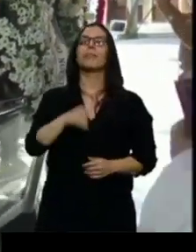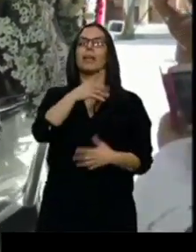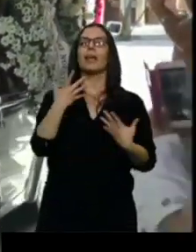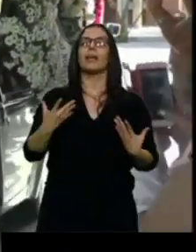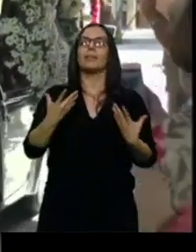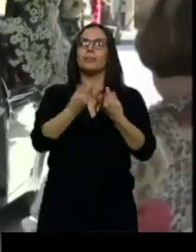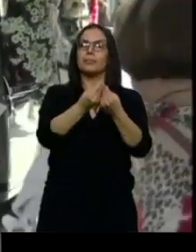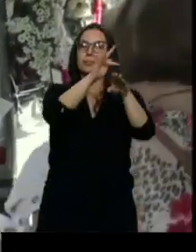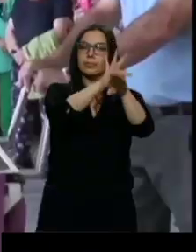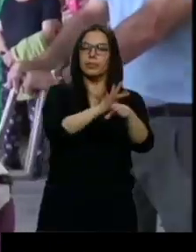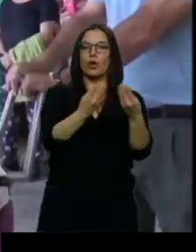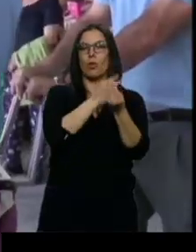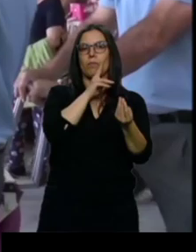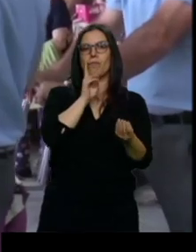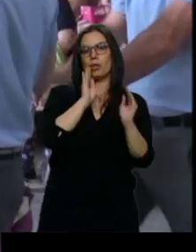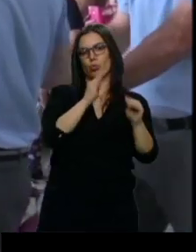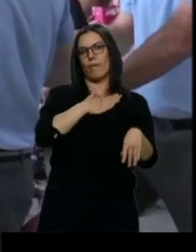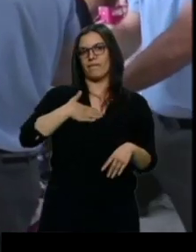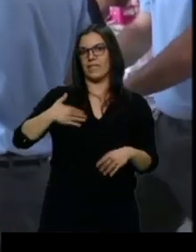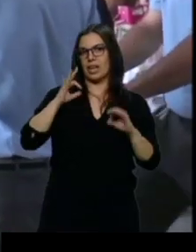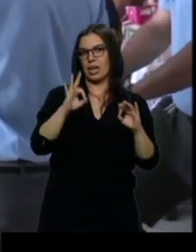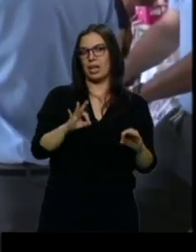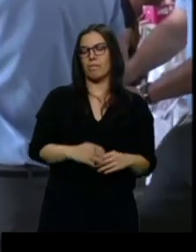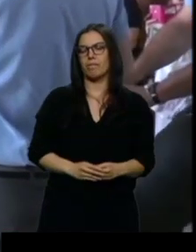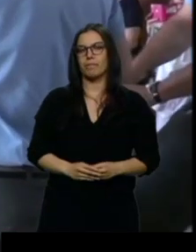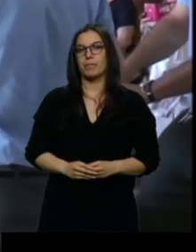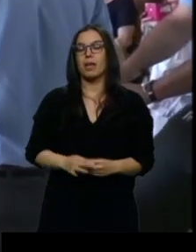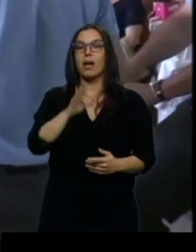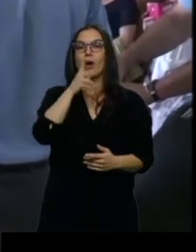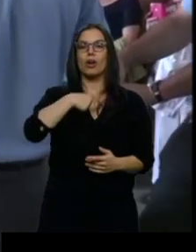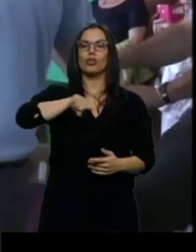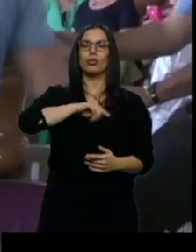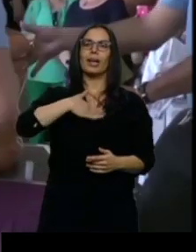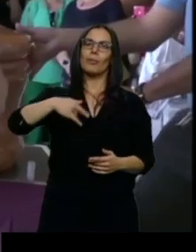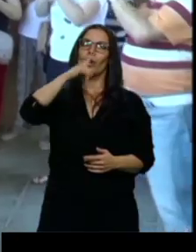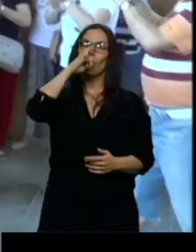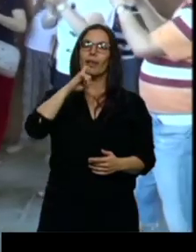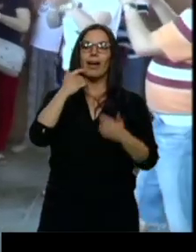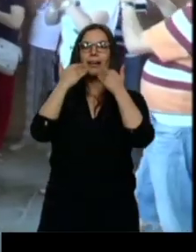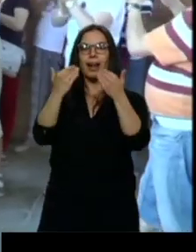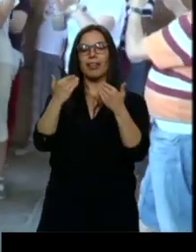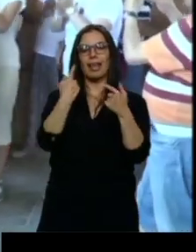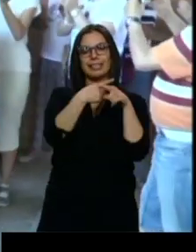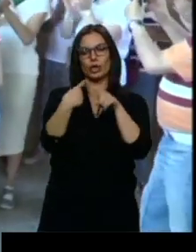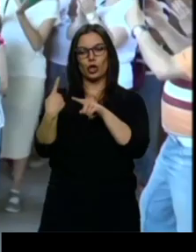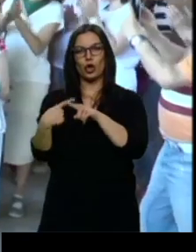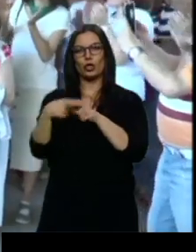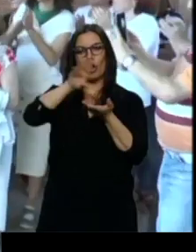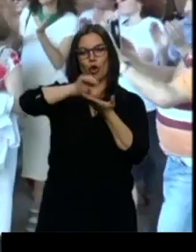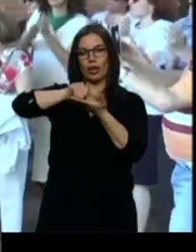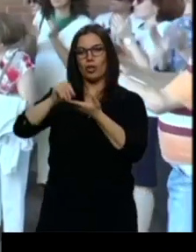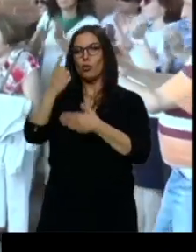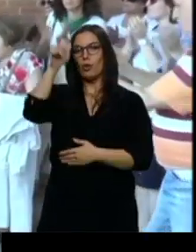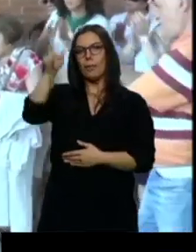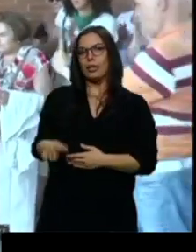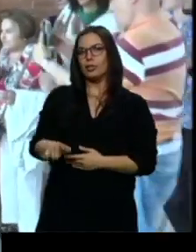acogía a su madre. Ese era su deseo expreso. Nosotros queremos recordarle, a través de los objetos que colecciona uno de sus mayores devotos,